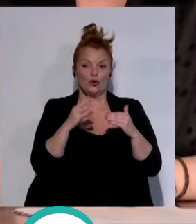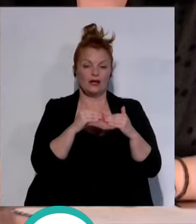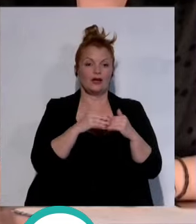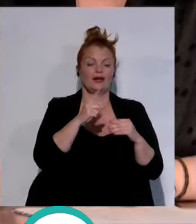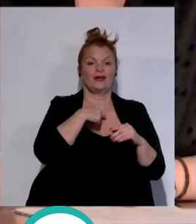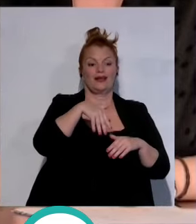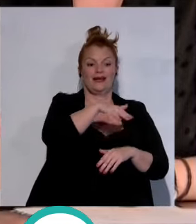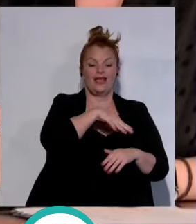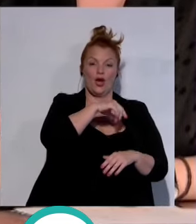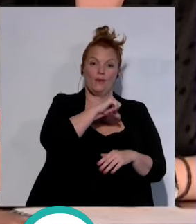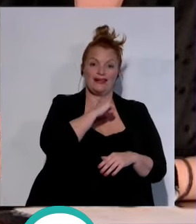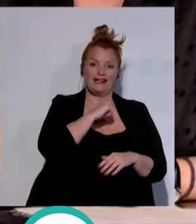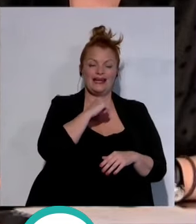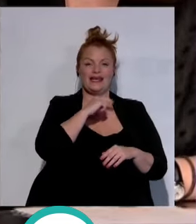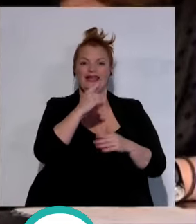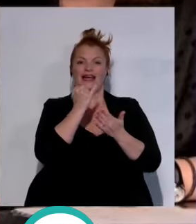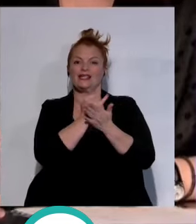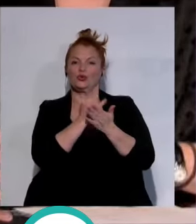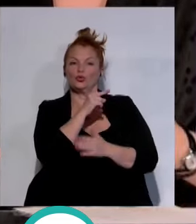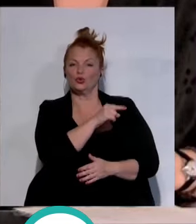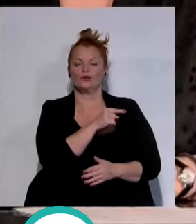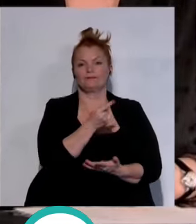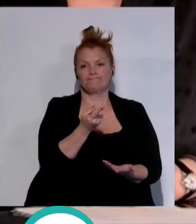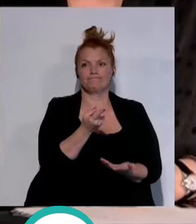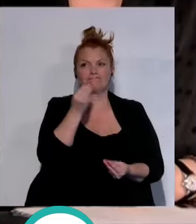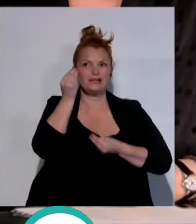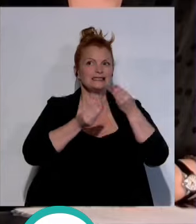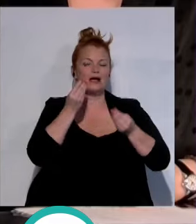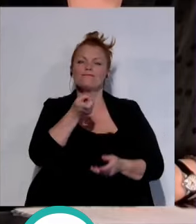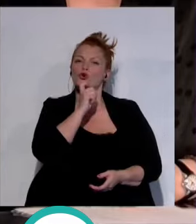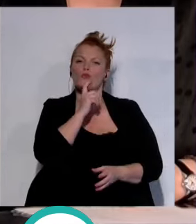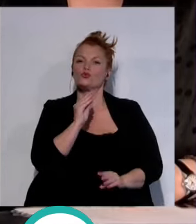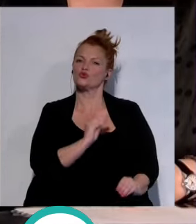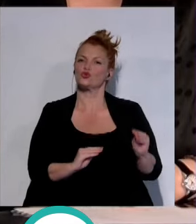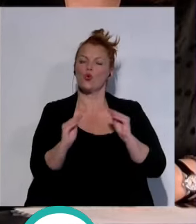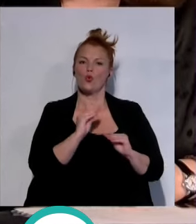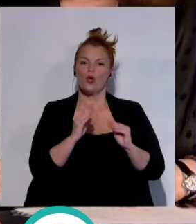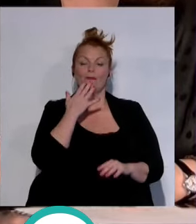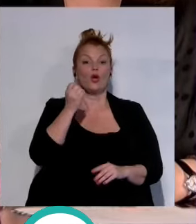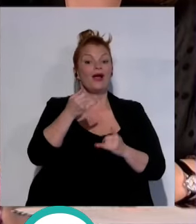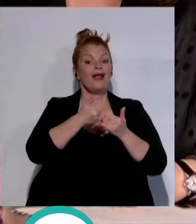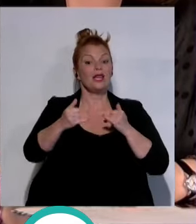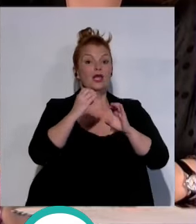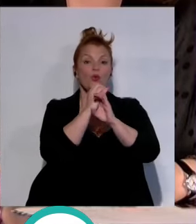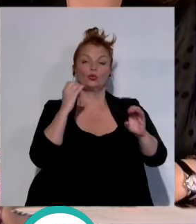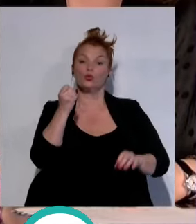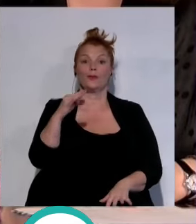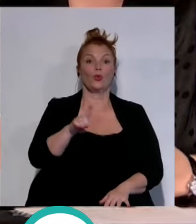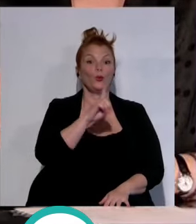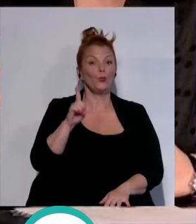tanto en telegrafía como en el hospital los íbamos a incomodar y decidimos que el 1 la línea 1 de